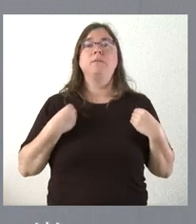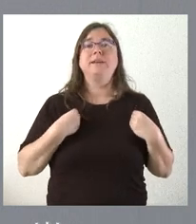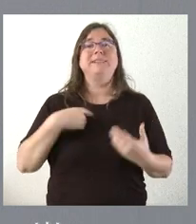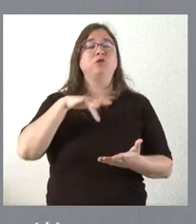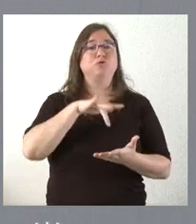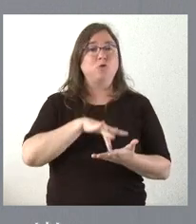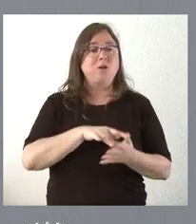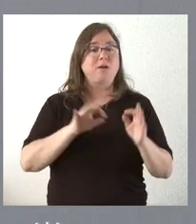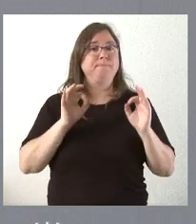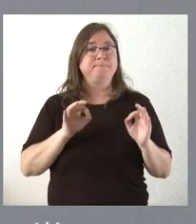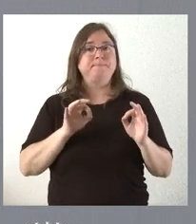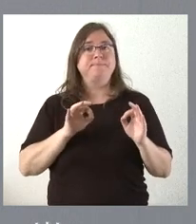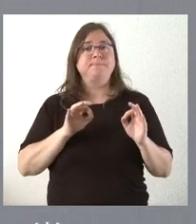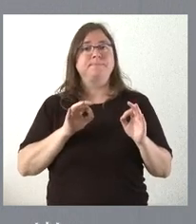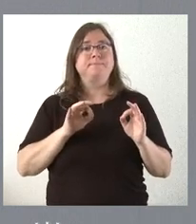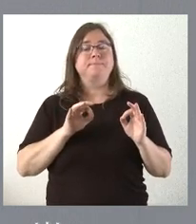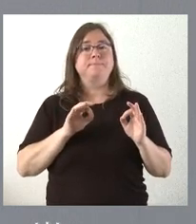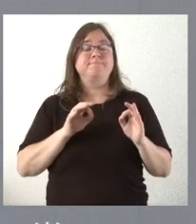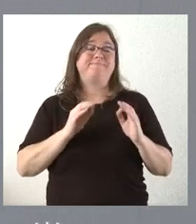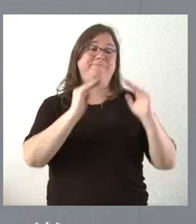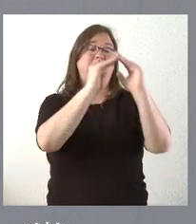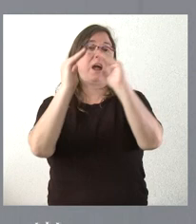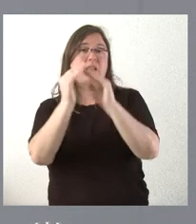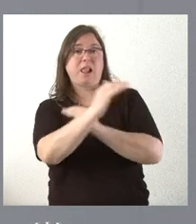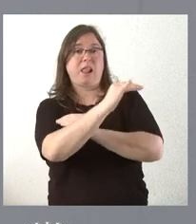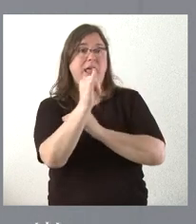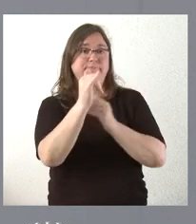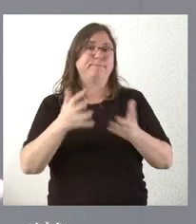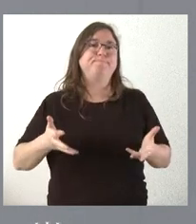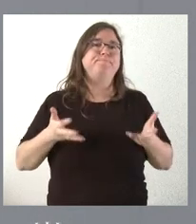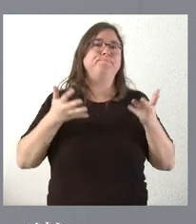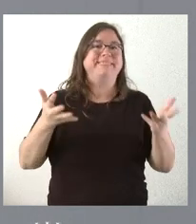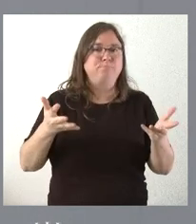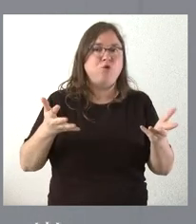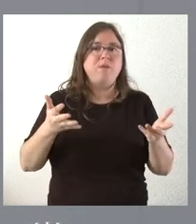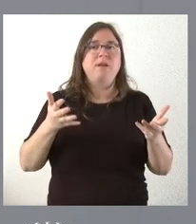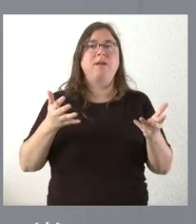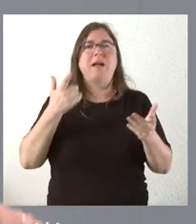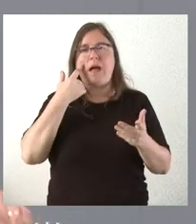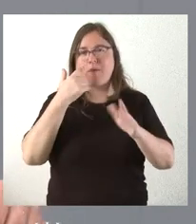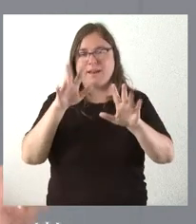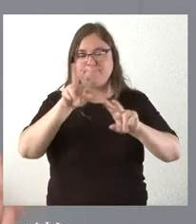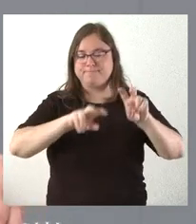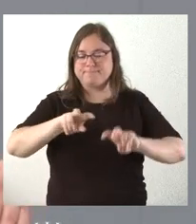este parque disponible para la… Vamos a ver…